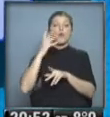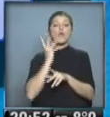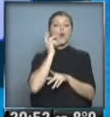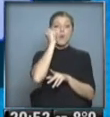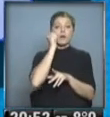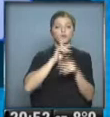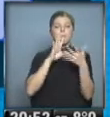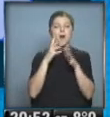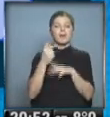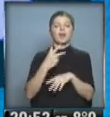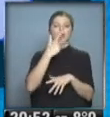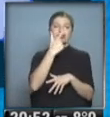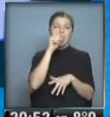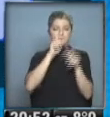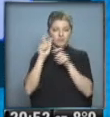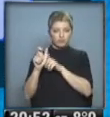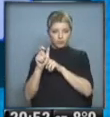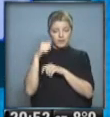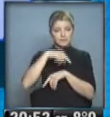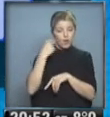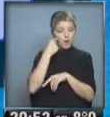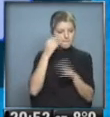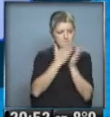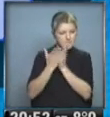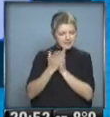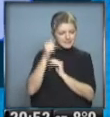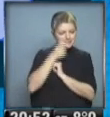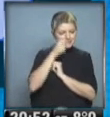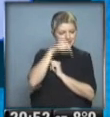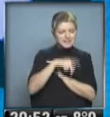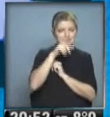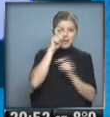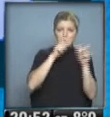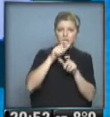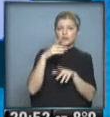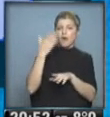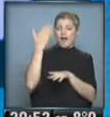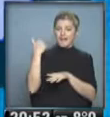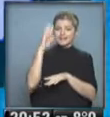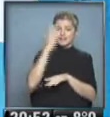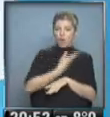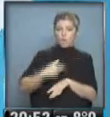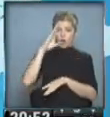menos tres personas. Investigan si pertenecen a víctimas del terrorismo de Estado.